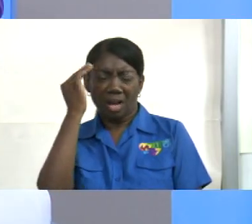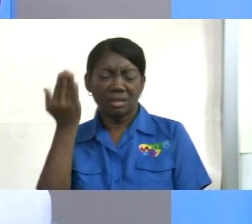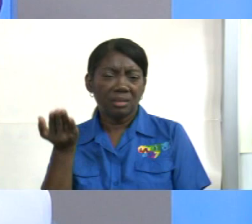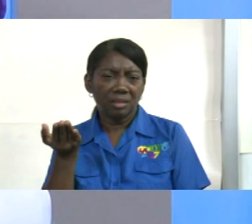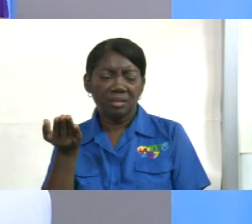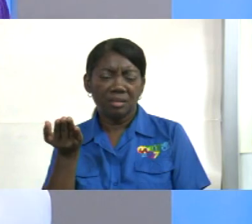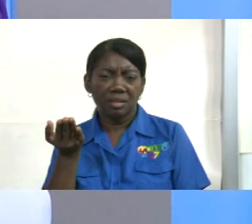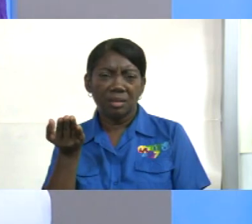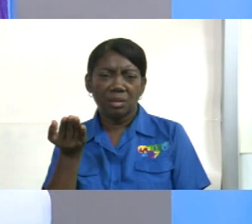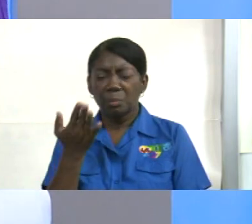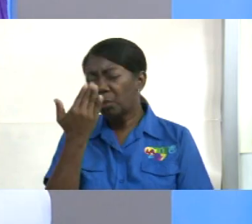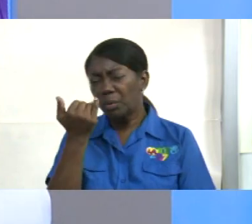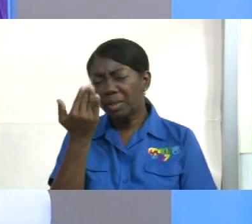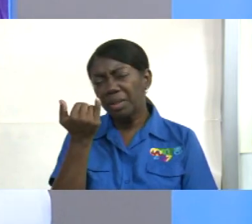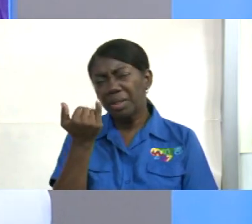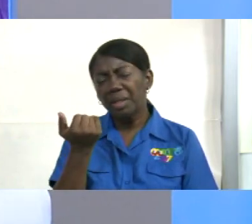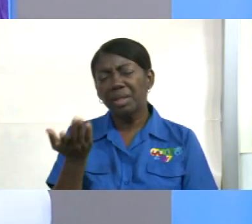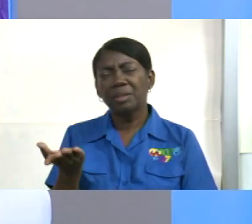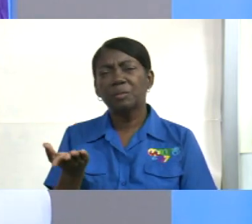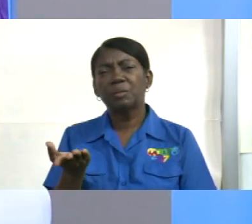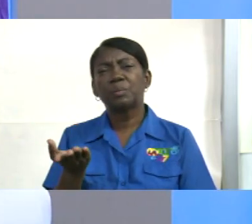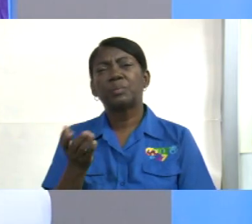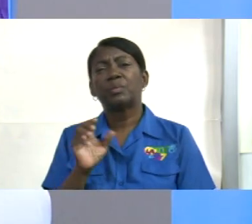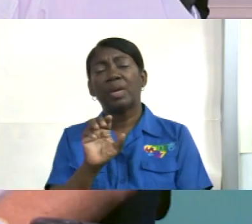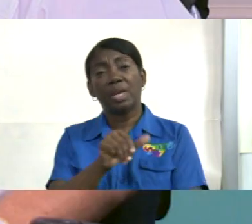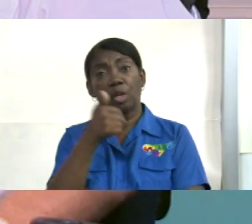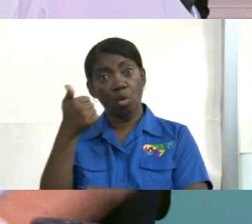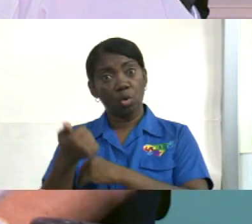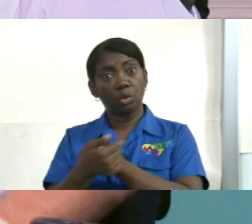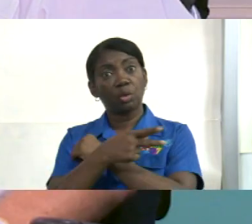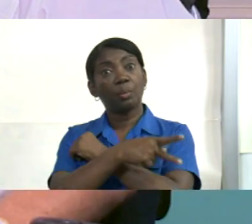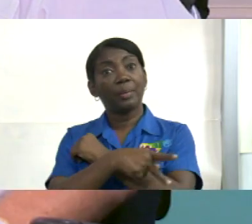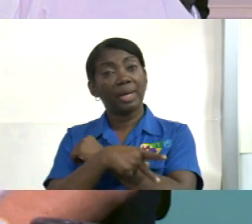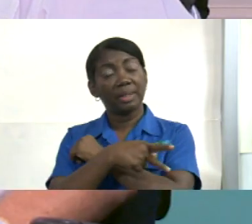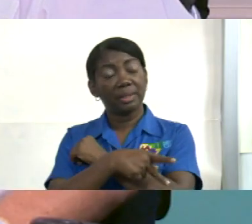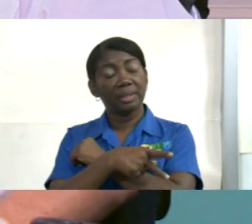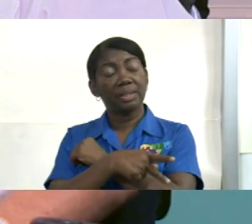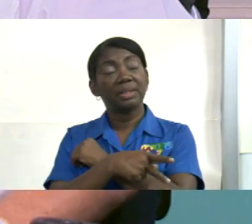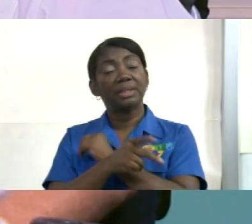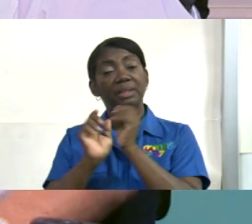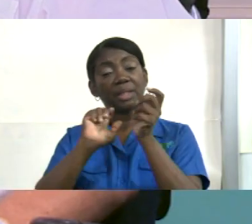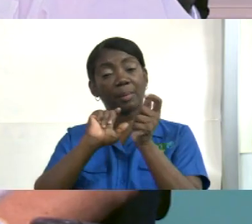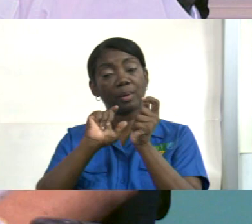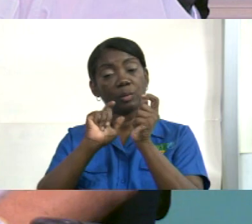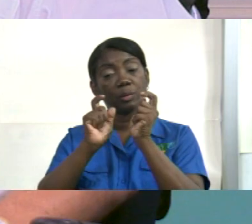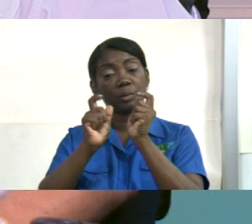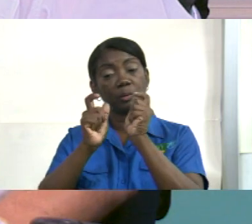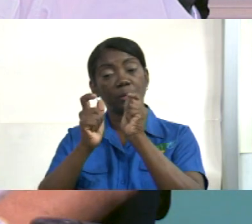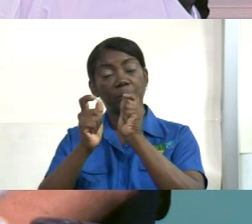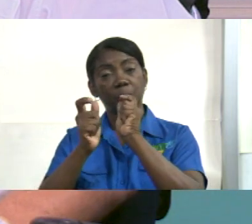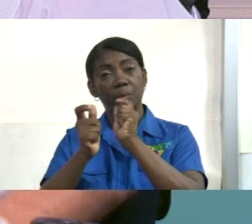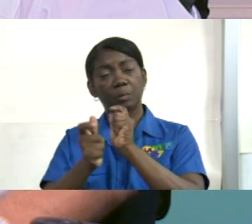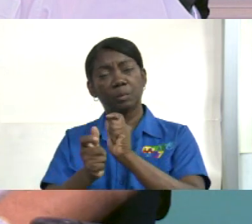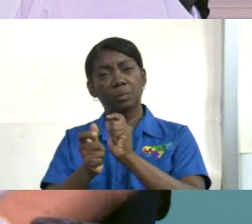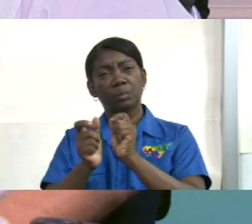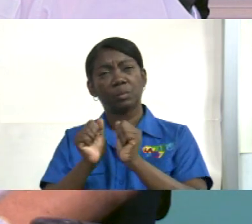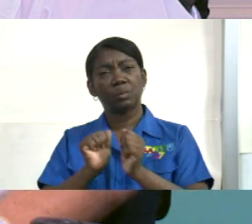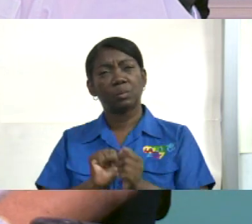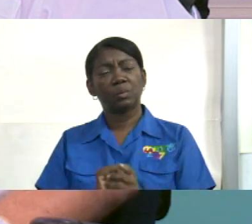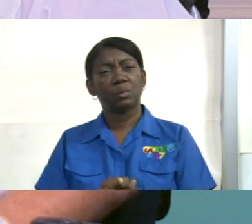aquí tú no tienes que venir otros países más deshumanizados más